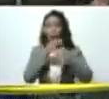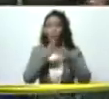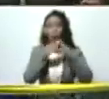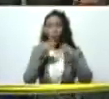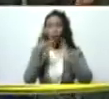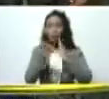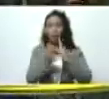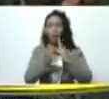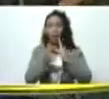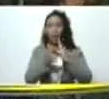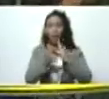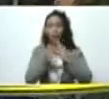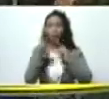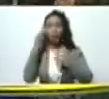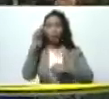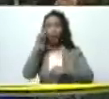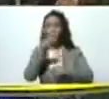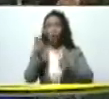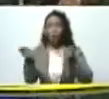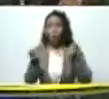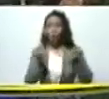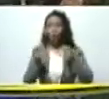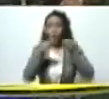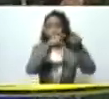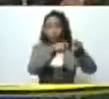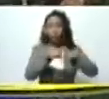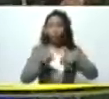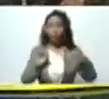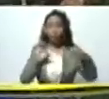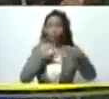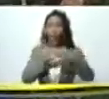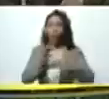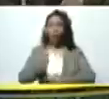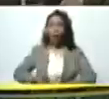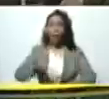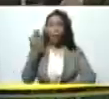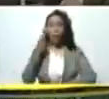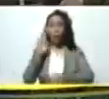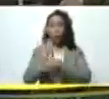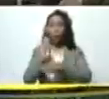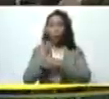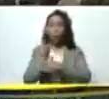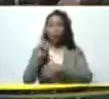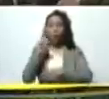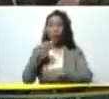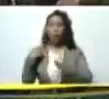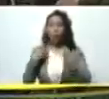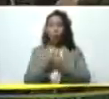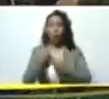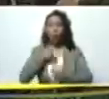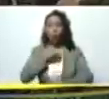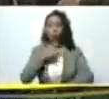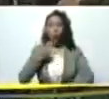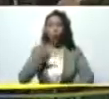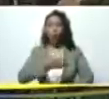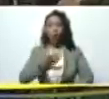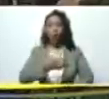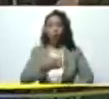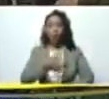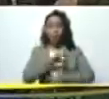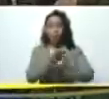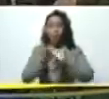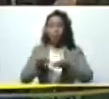las técnicas desde el punto de vista del manejo agronómico que se vienen vinculando a este importante cultivo también está con nosotros nuestro alcalde del municipio